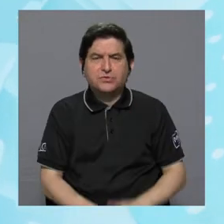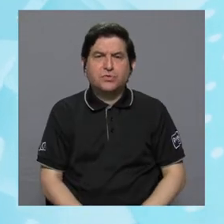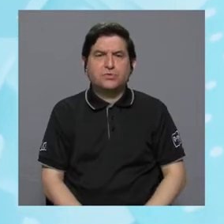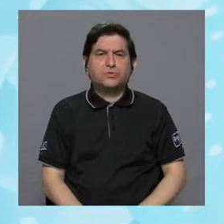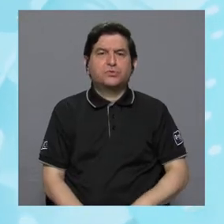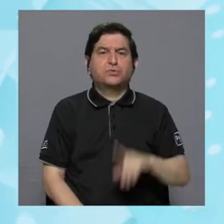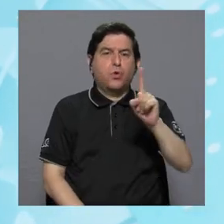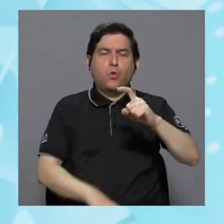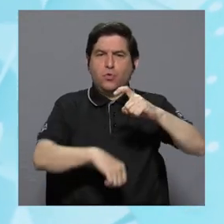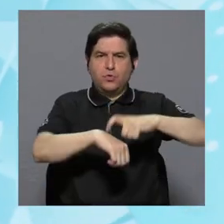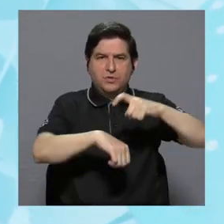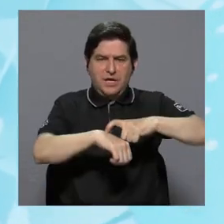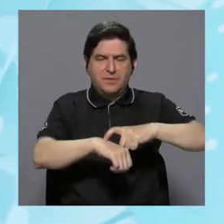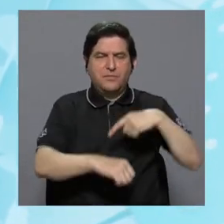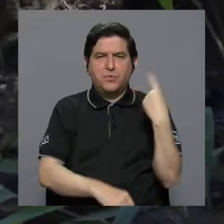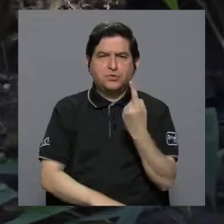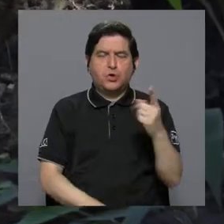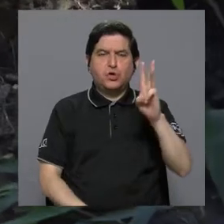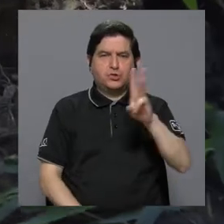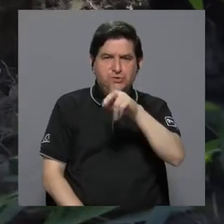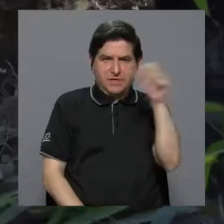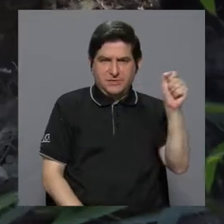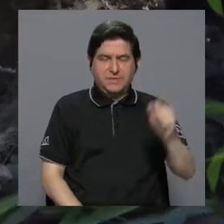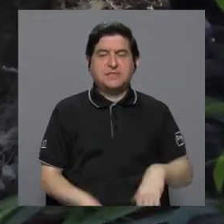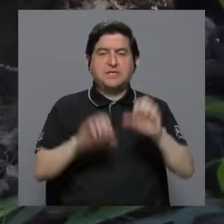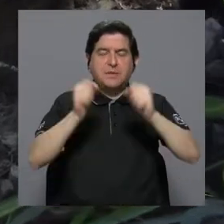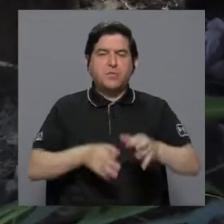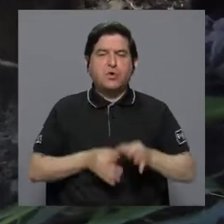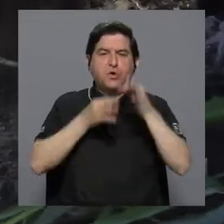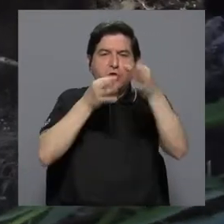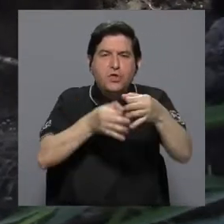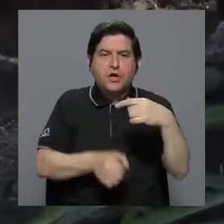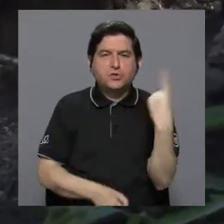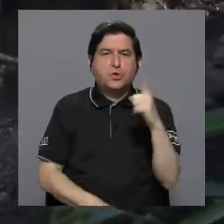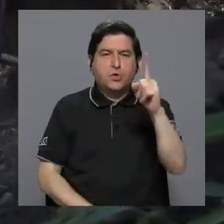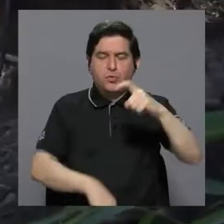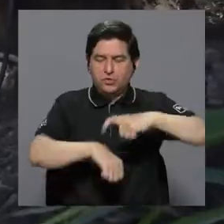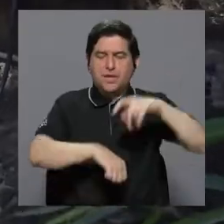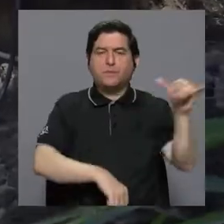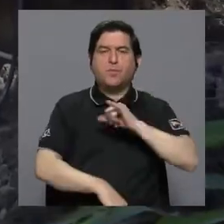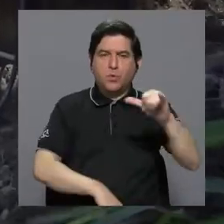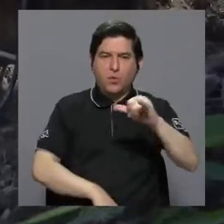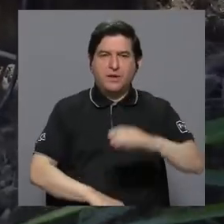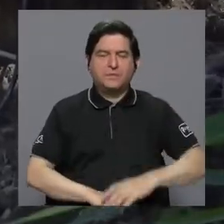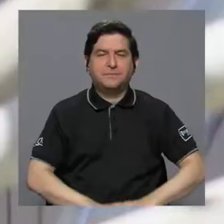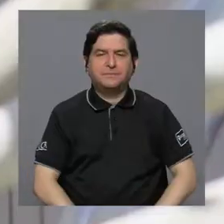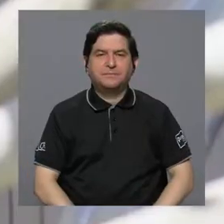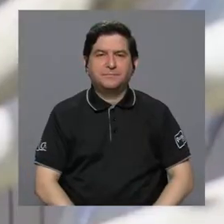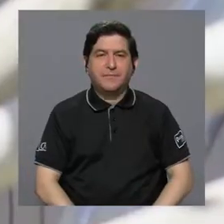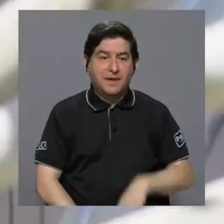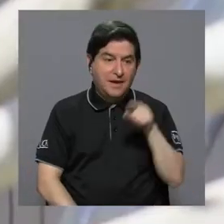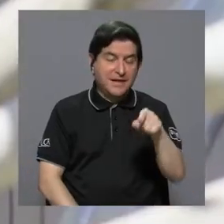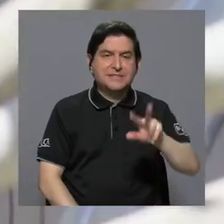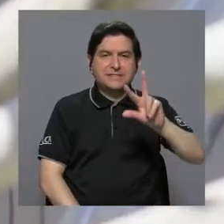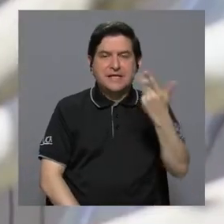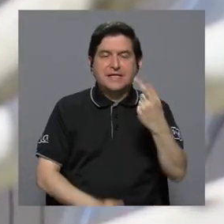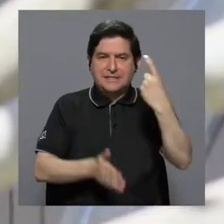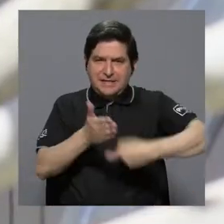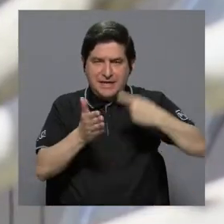regirá por un único periodo de seis meses, prorrogable por única vez a un plazo igual. Este es el